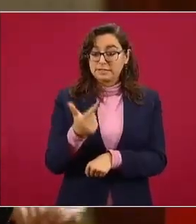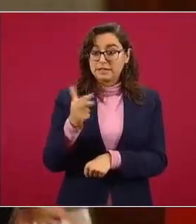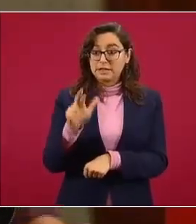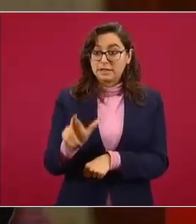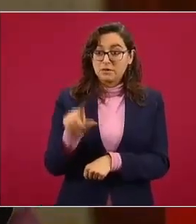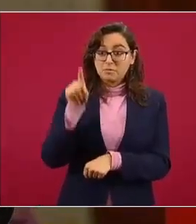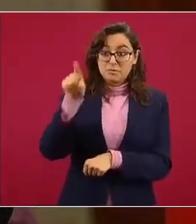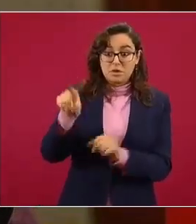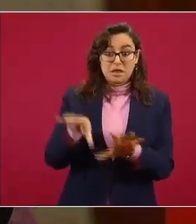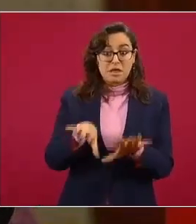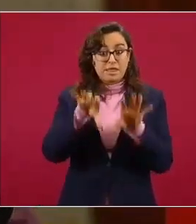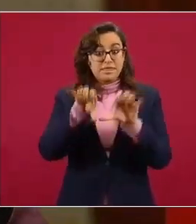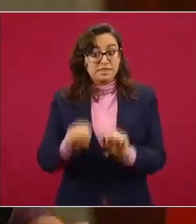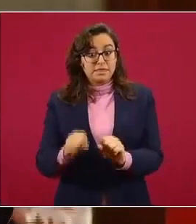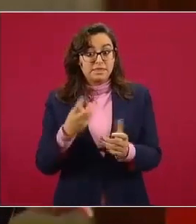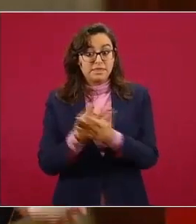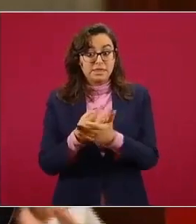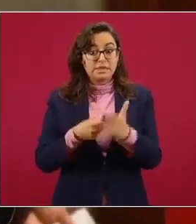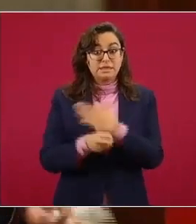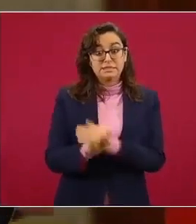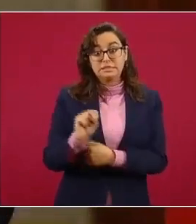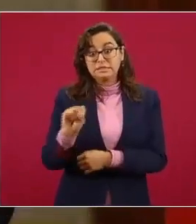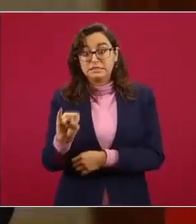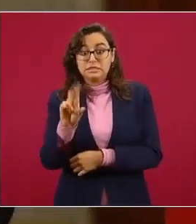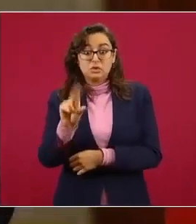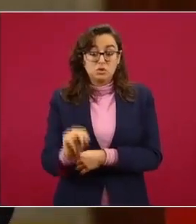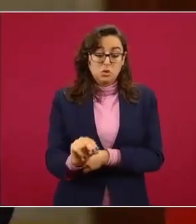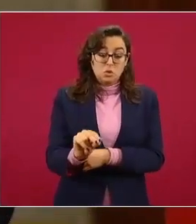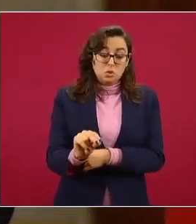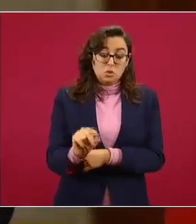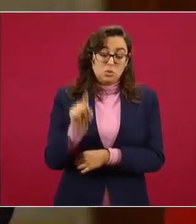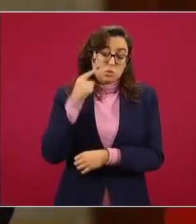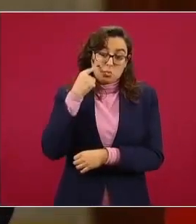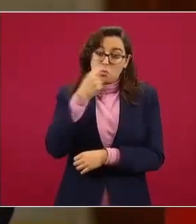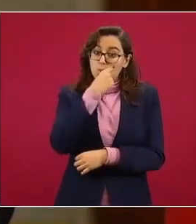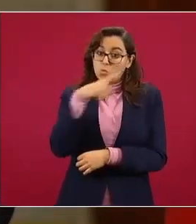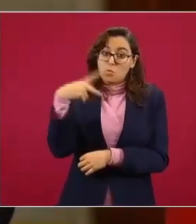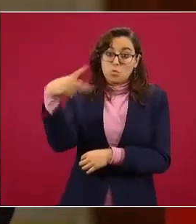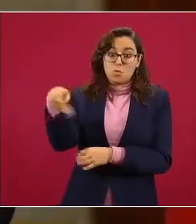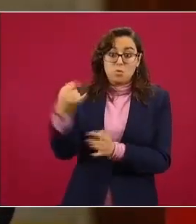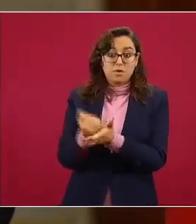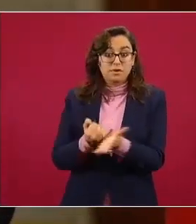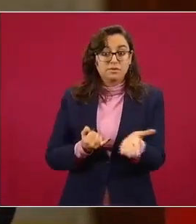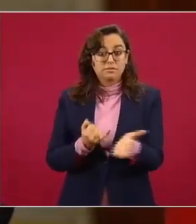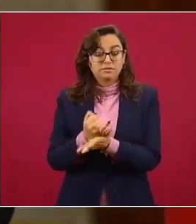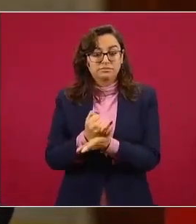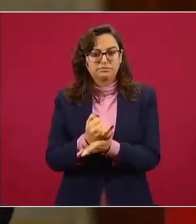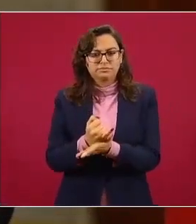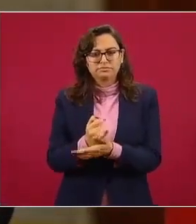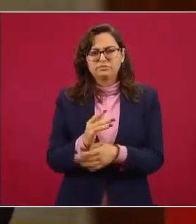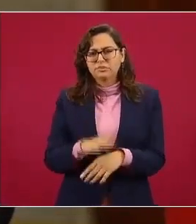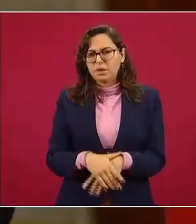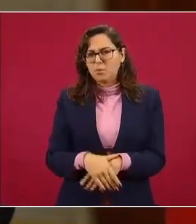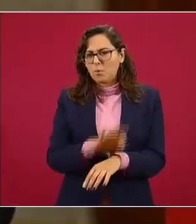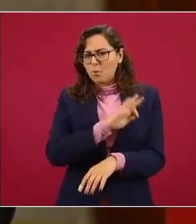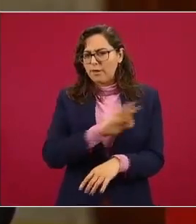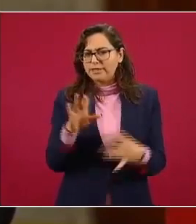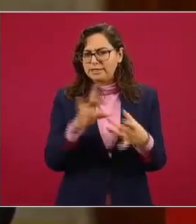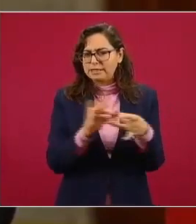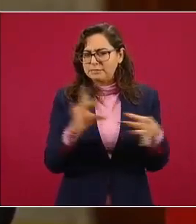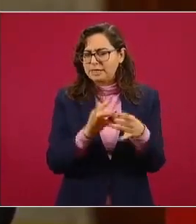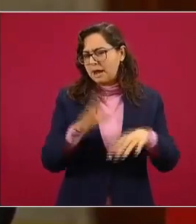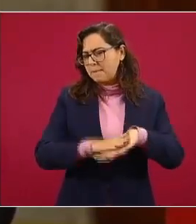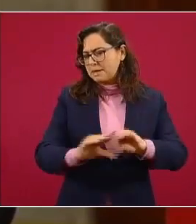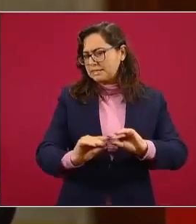a la hora que llega aquí a México quisiera que precisara esta posición llega el señor general